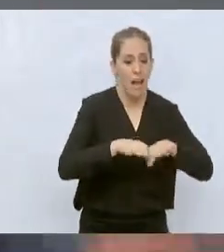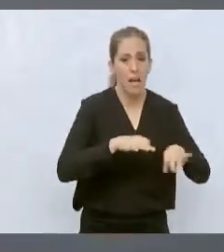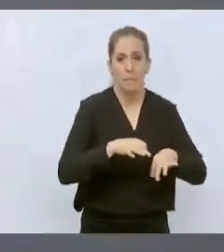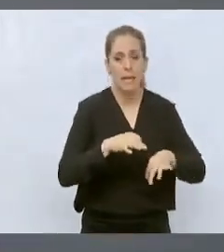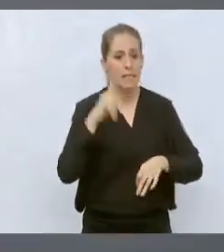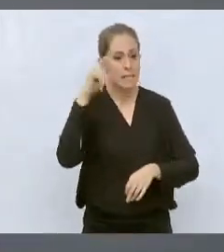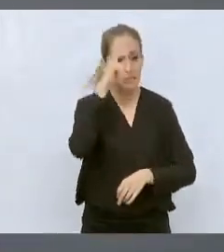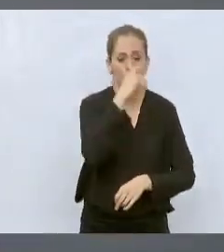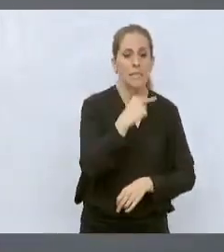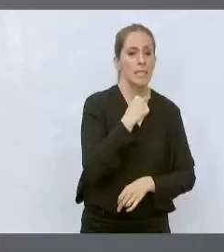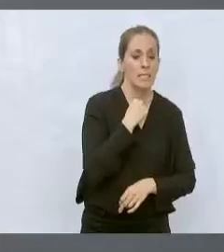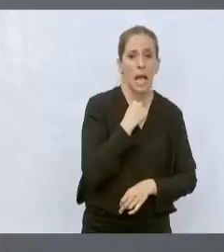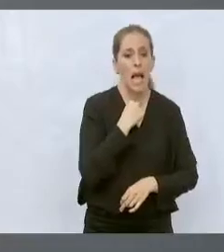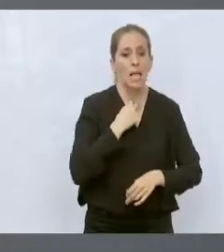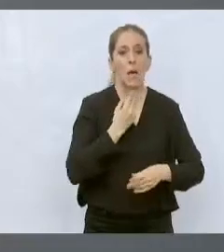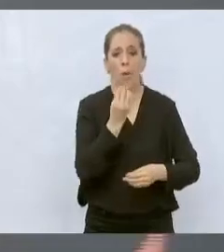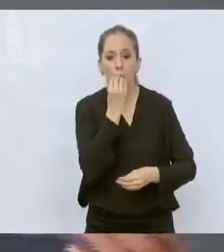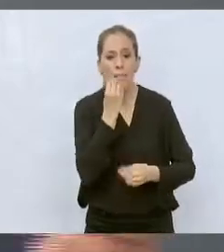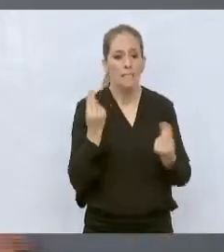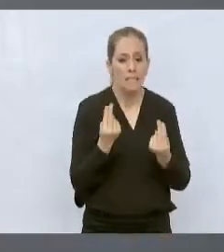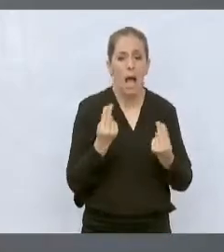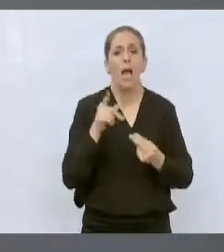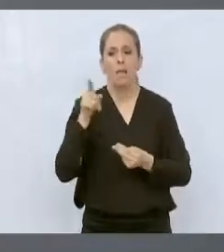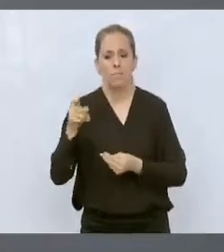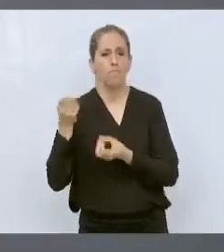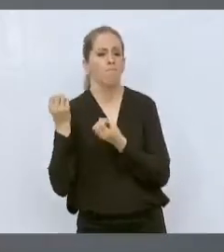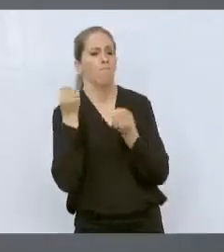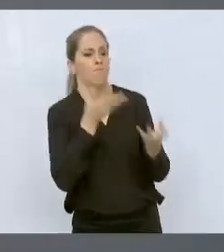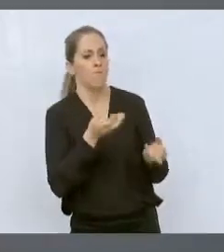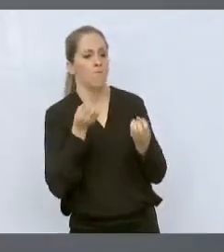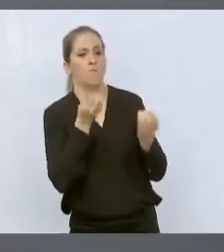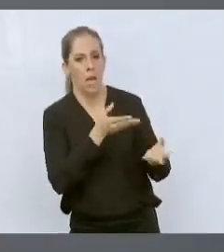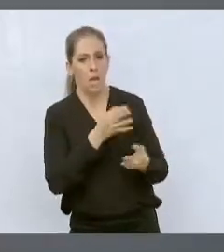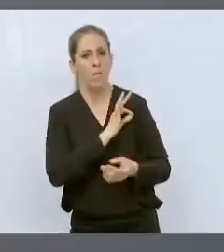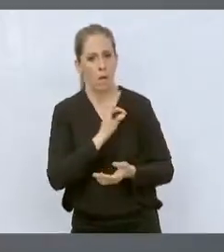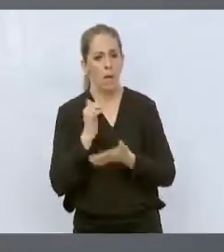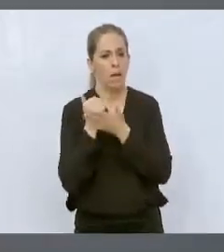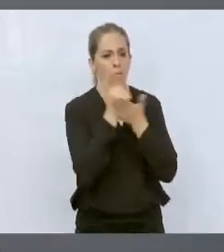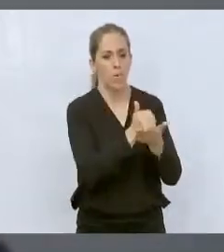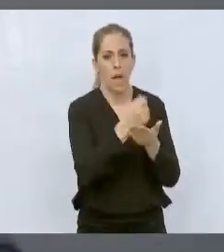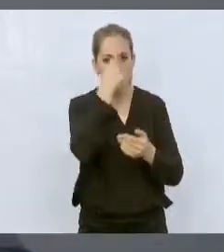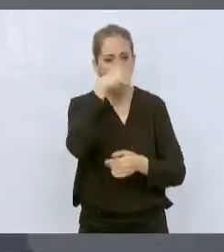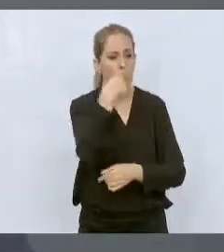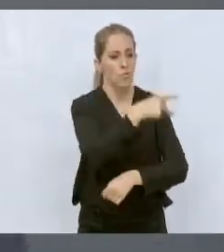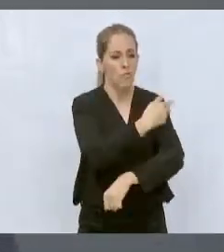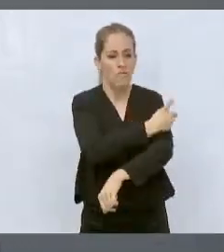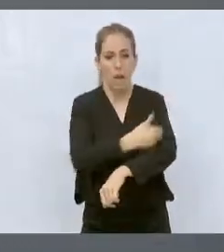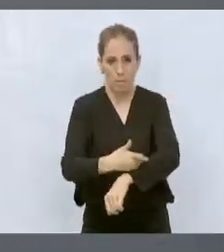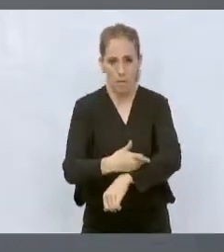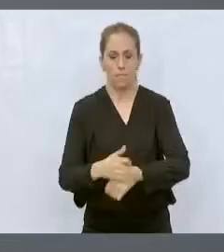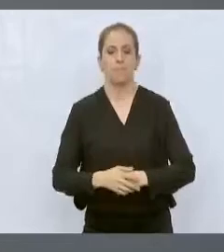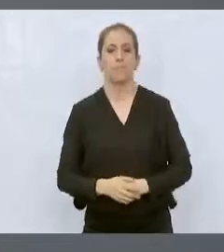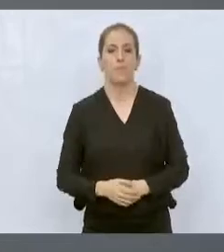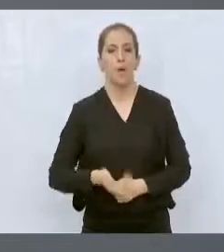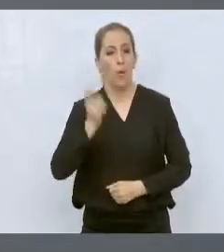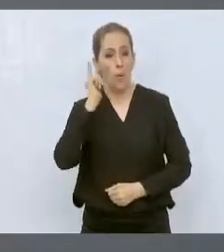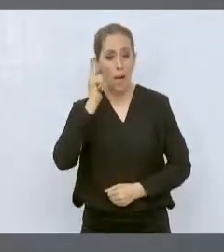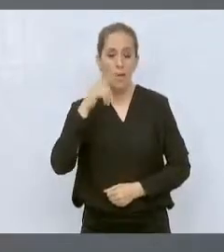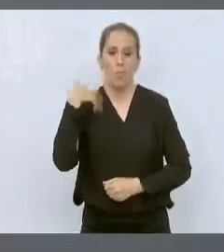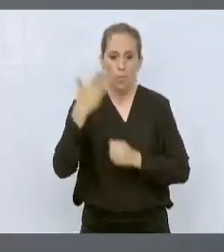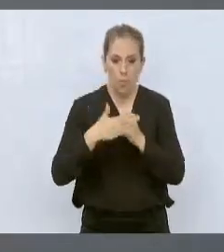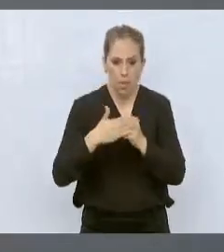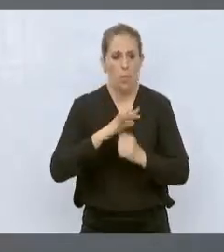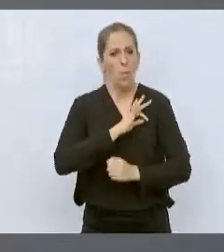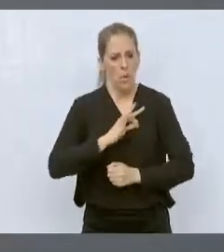bajar los índices de pobreza extrema. Este año les vamos a aportar otro recurso en el que quizás podamos tener ya la distribución